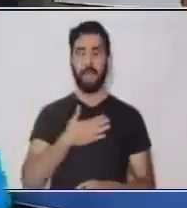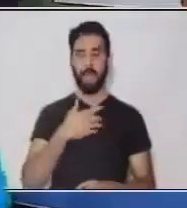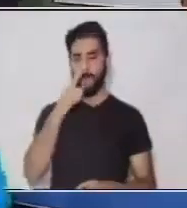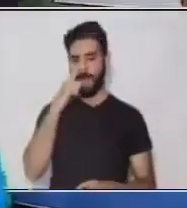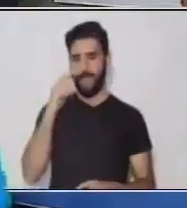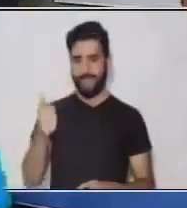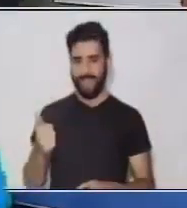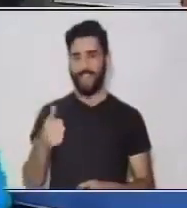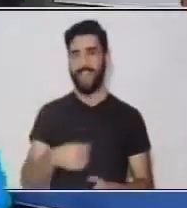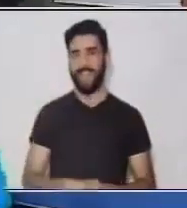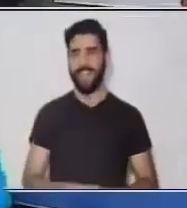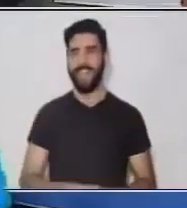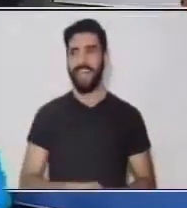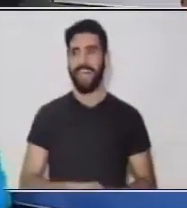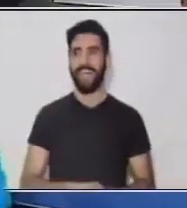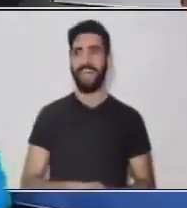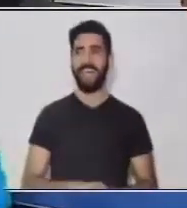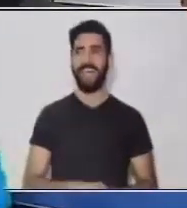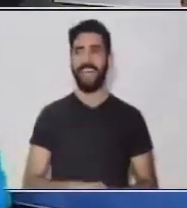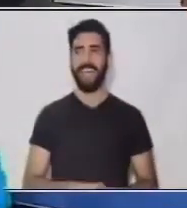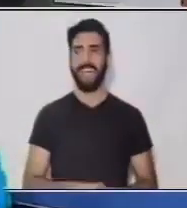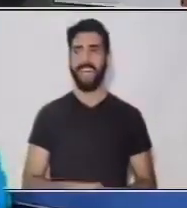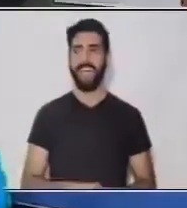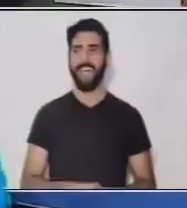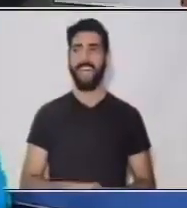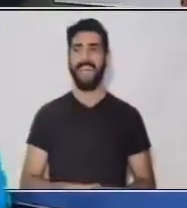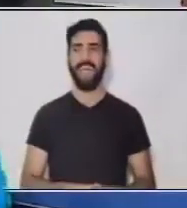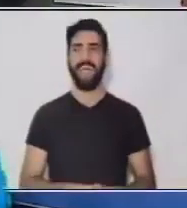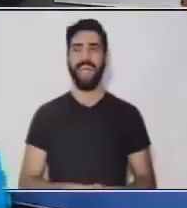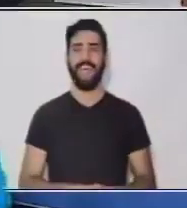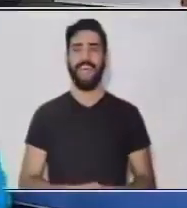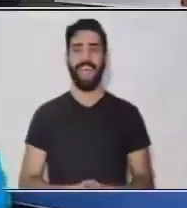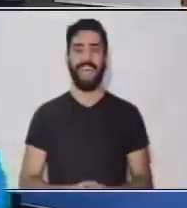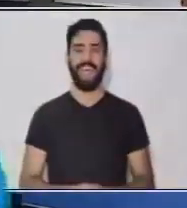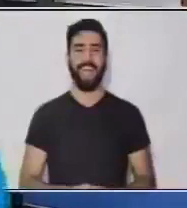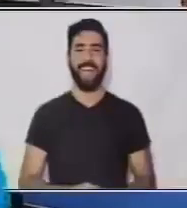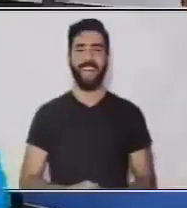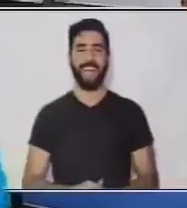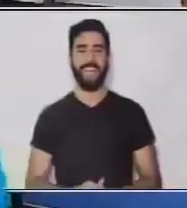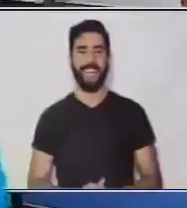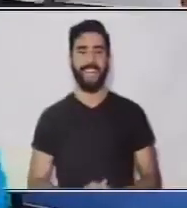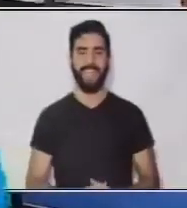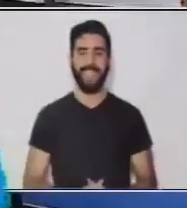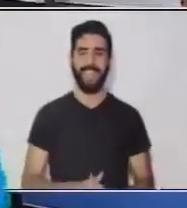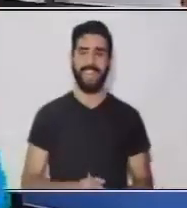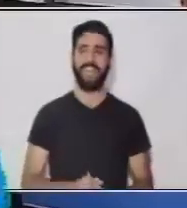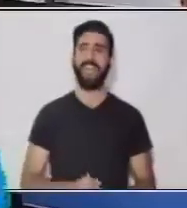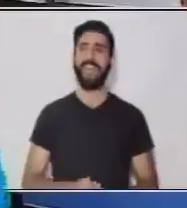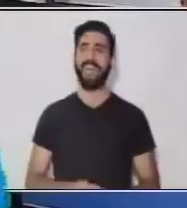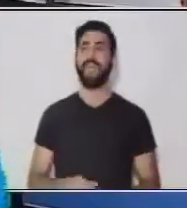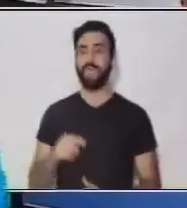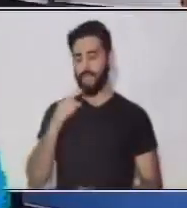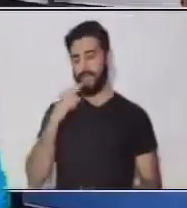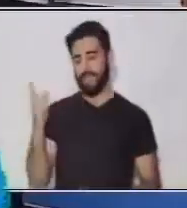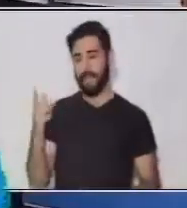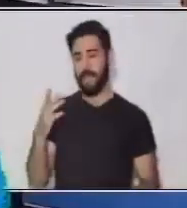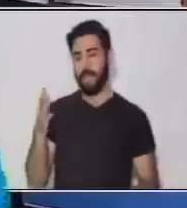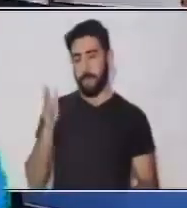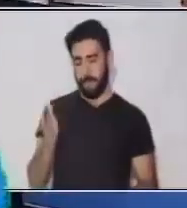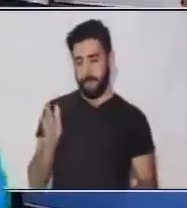acá. El perro de... tía es...